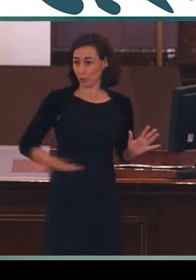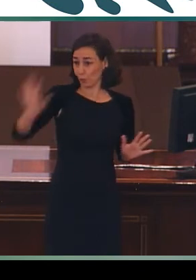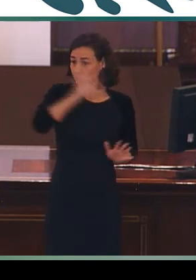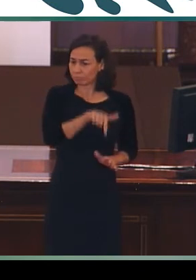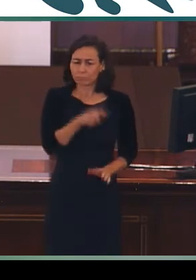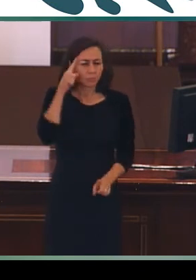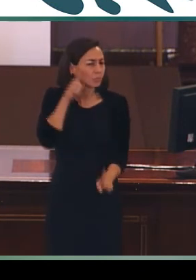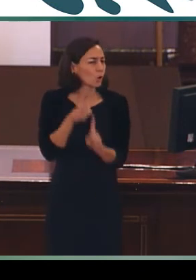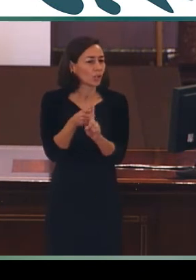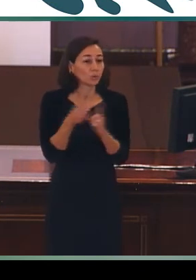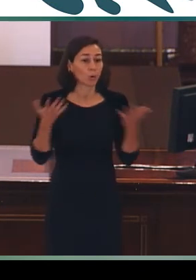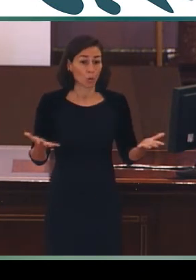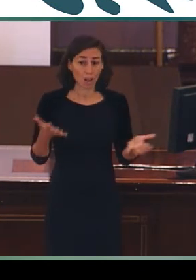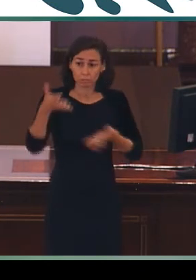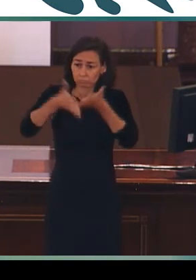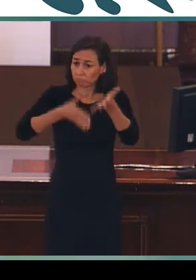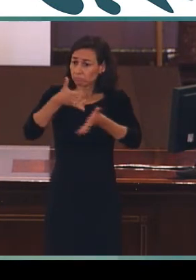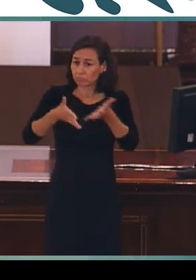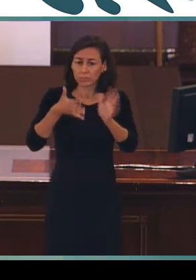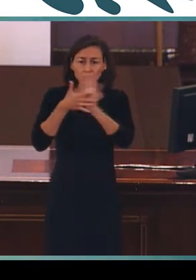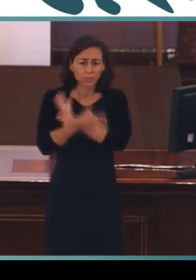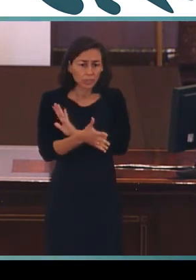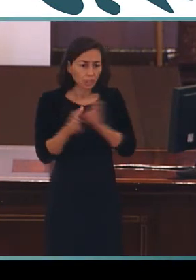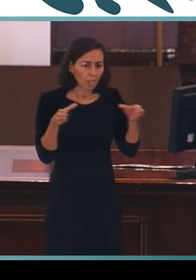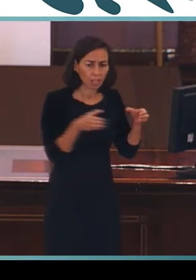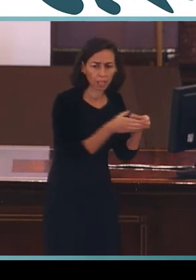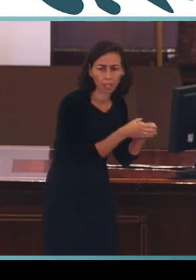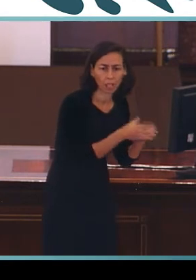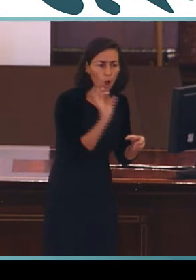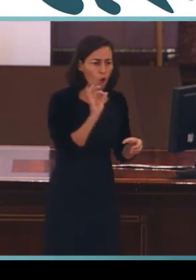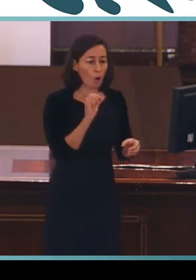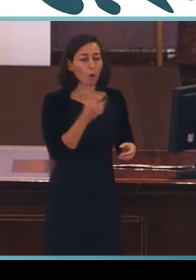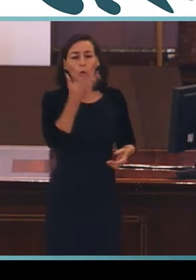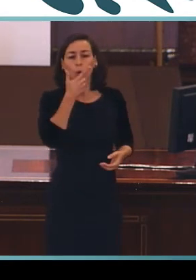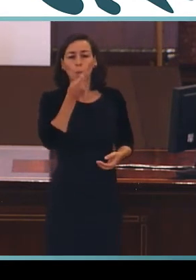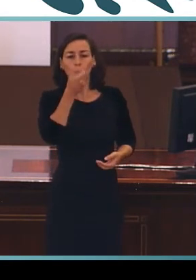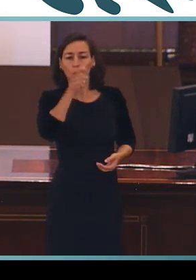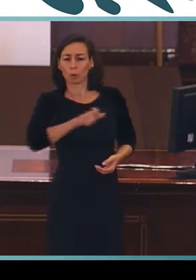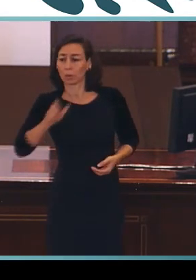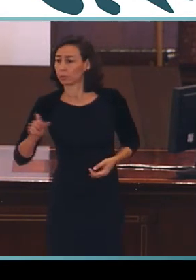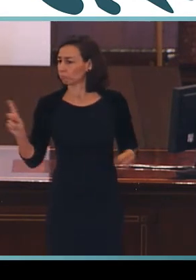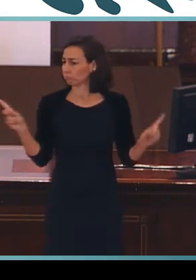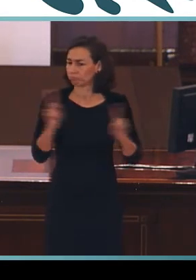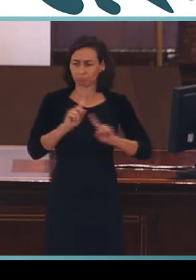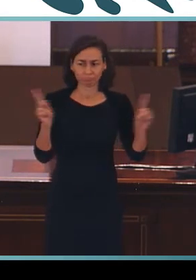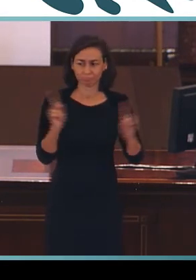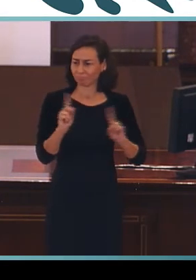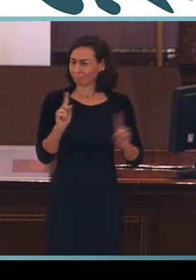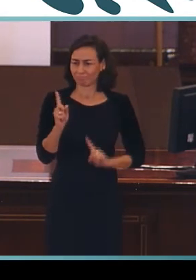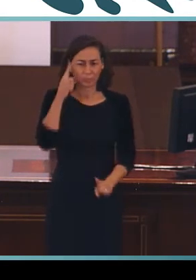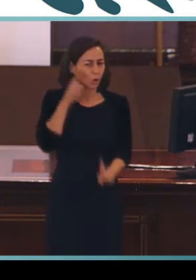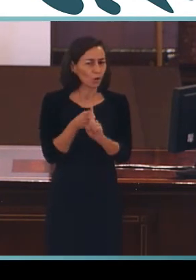nuestro propósito es que estas lenguas dejen de ser motivo de estigma y se configuren como lenguas reconocidas